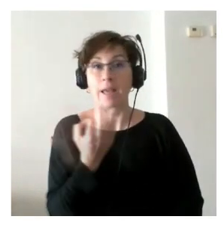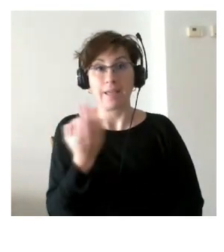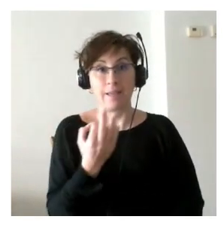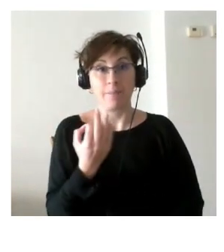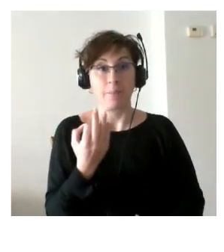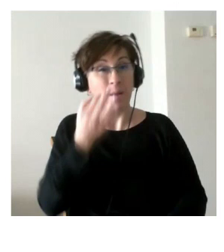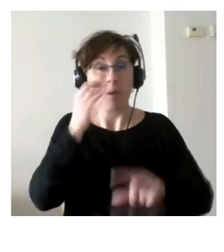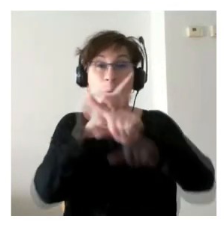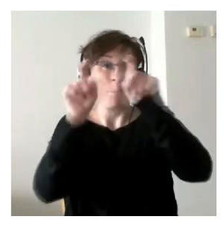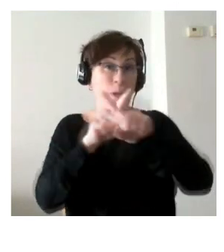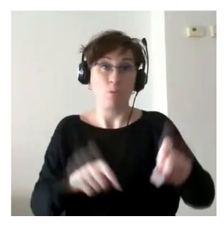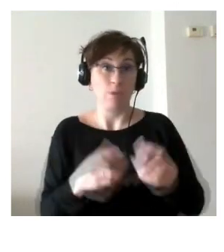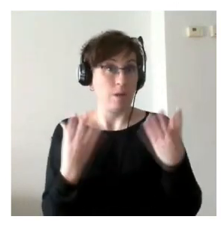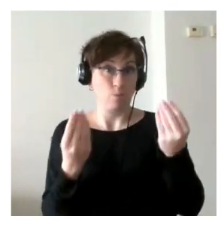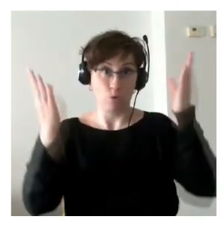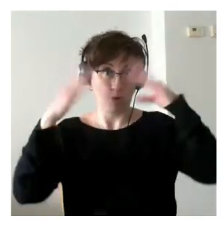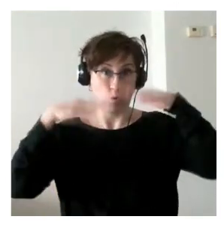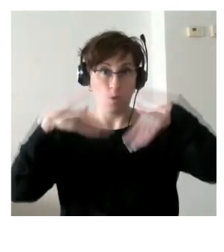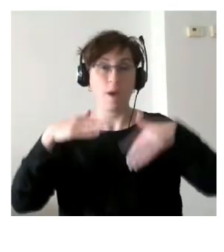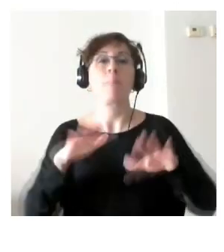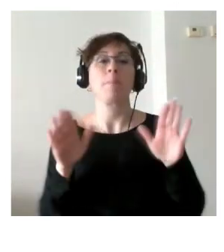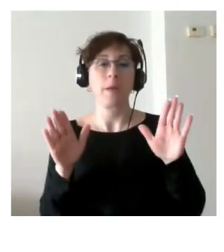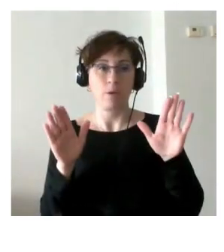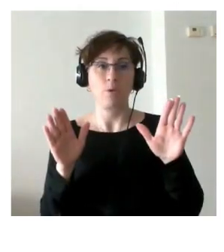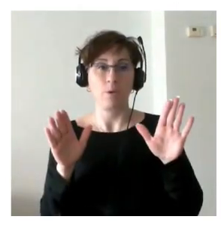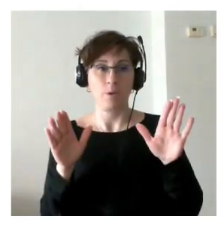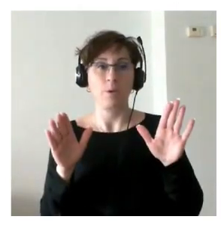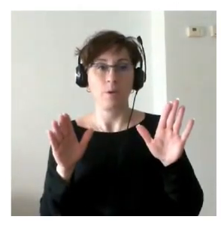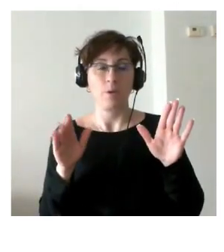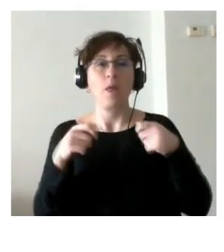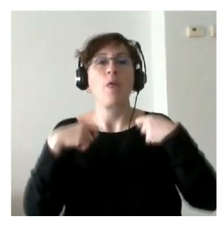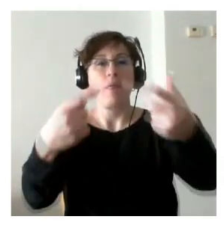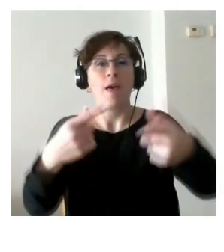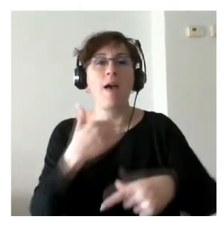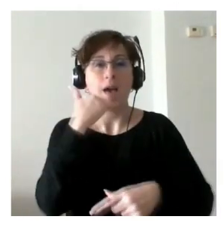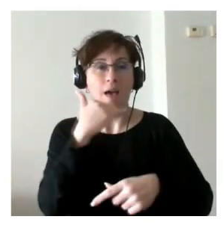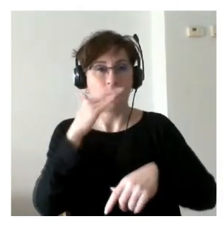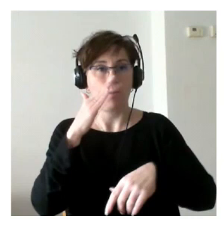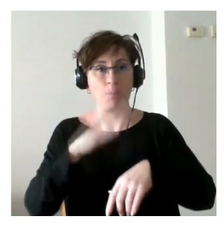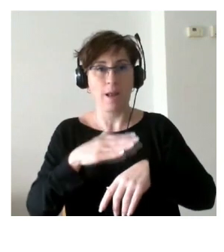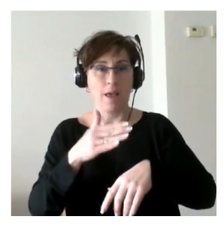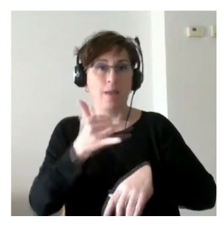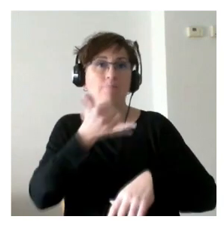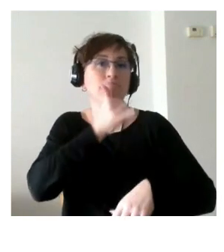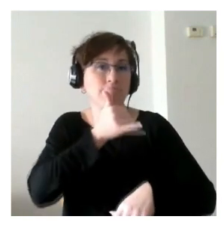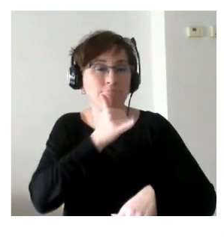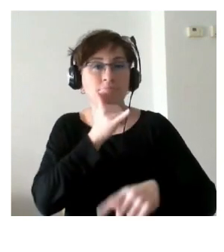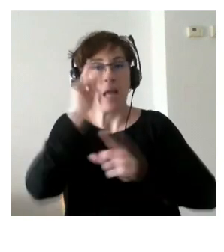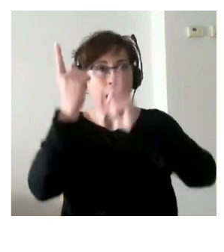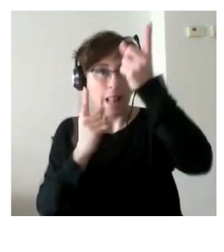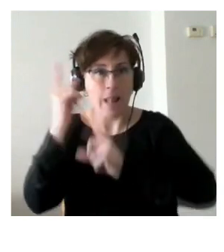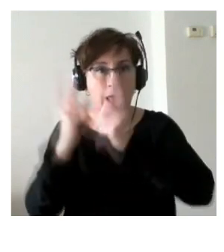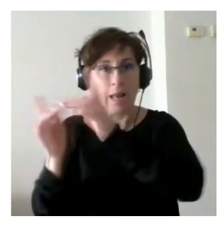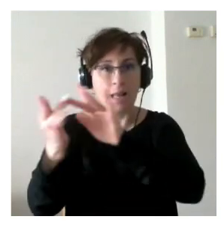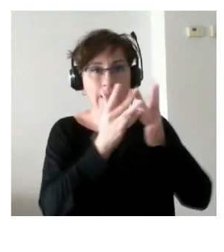muchas preguntas en la mesa sí que vamos a tener un momentito para tomar algo y para poder hablar entre nosotros